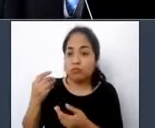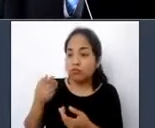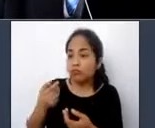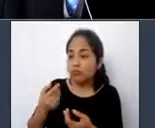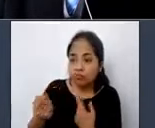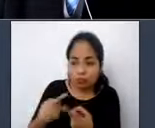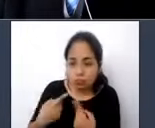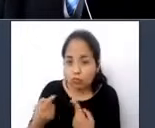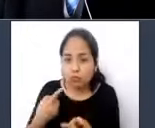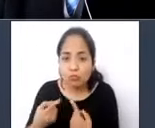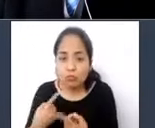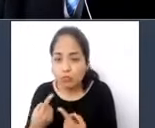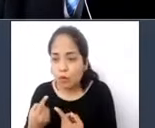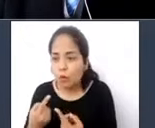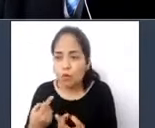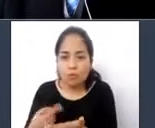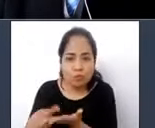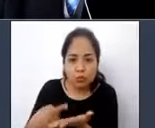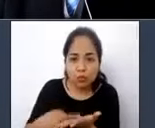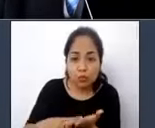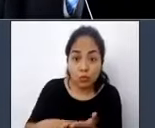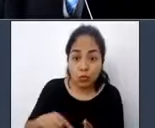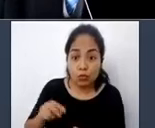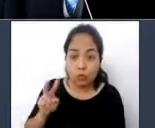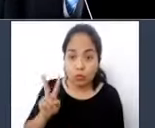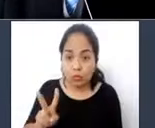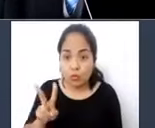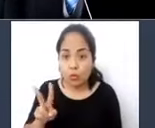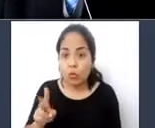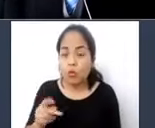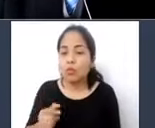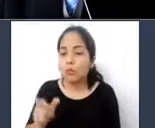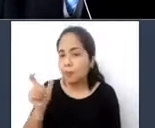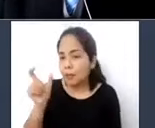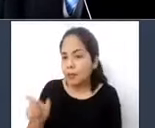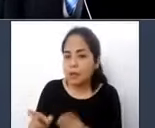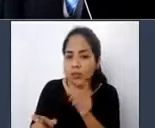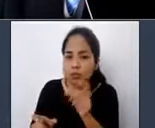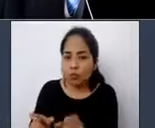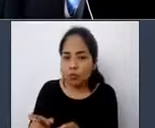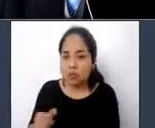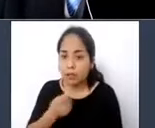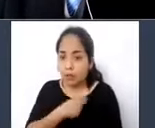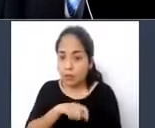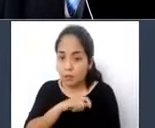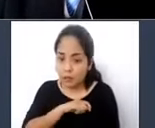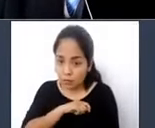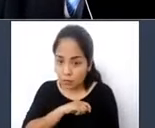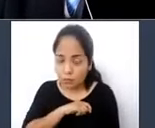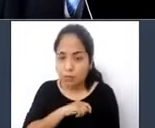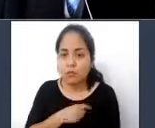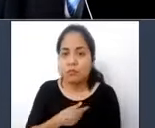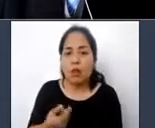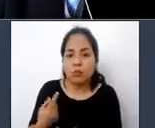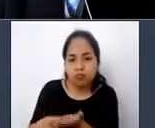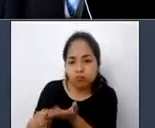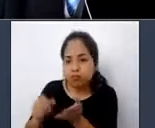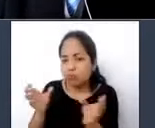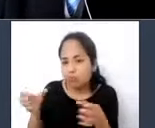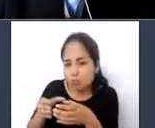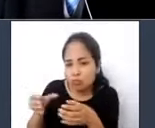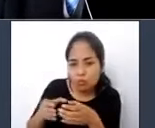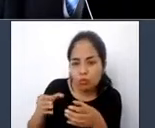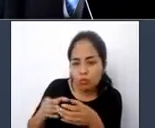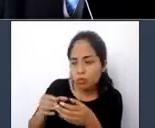dos consultores españoles de primera línea, lo primero que se hizo fue a través de Focus Groups y a través de otro tipo